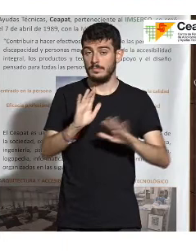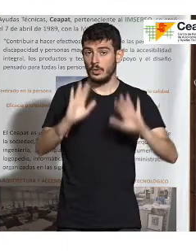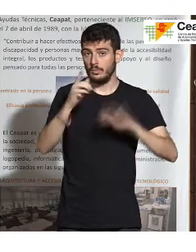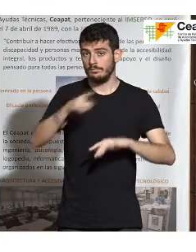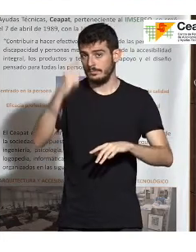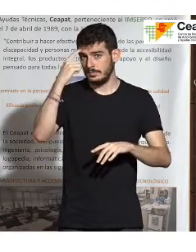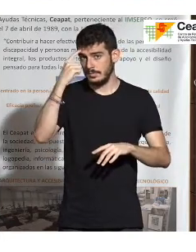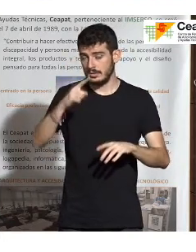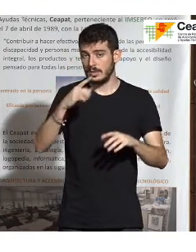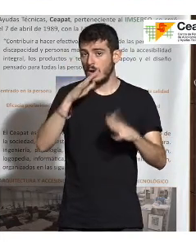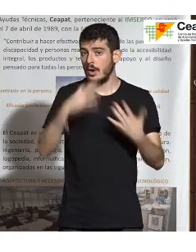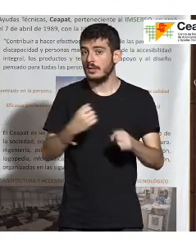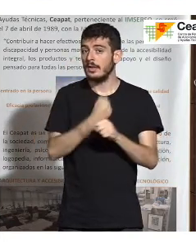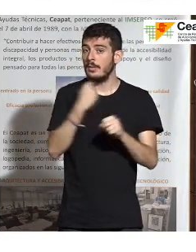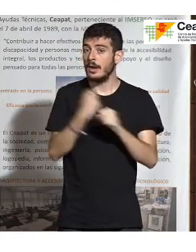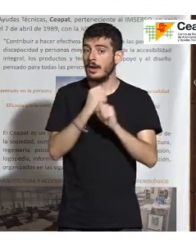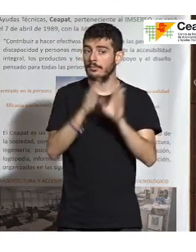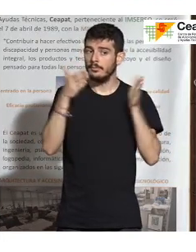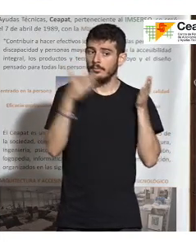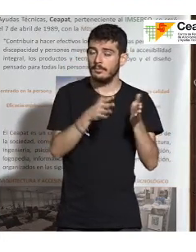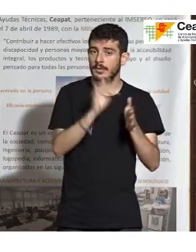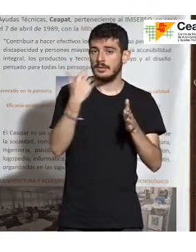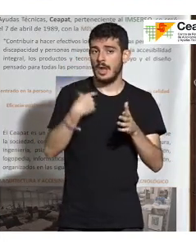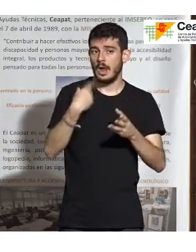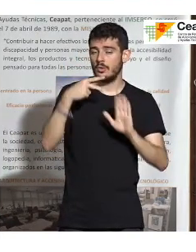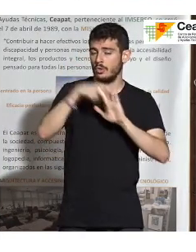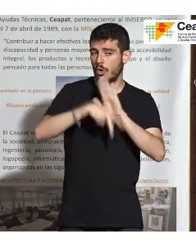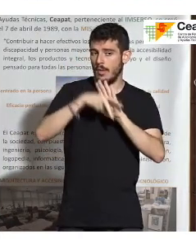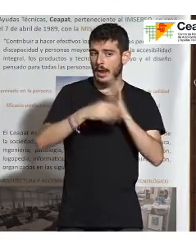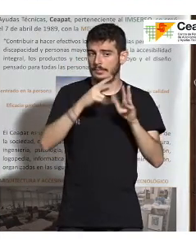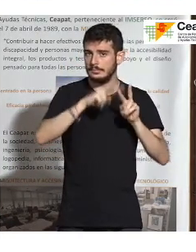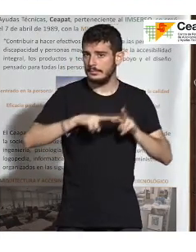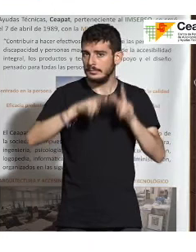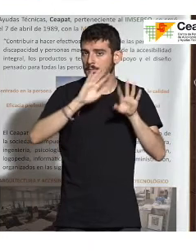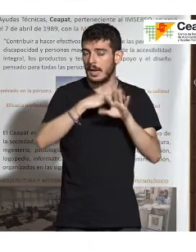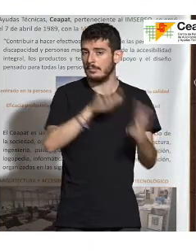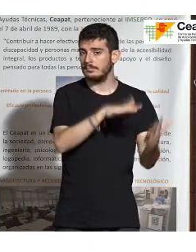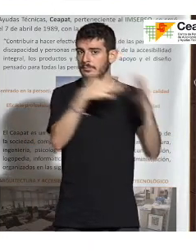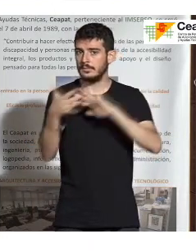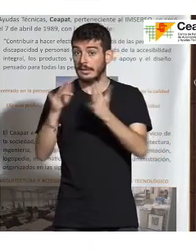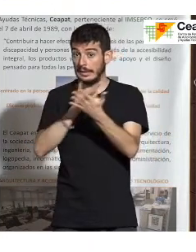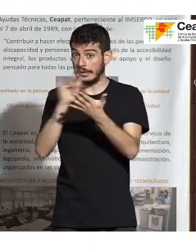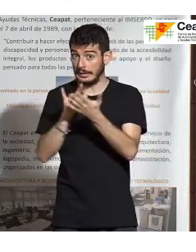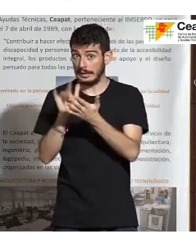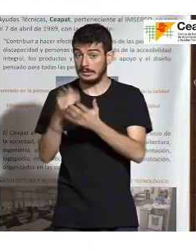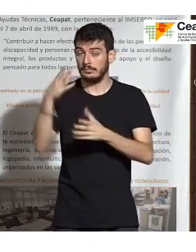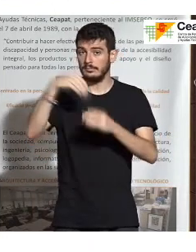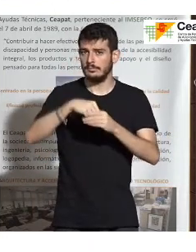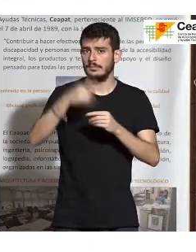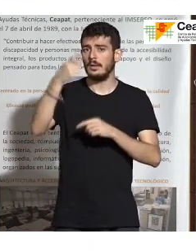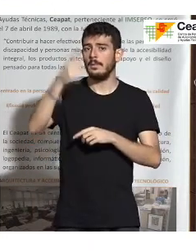estamos trabajando en ello y, obviamente, también se ha pasado y se ha contemplado la norma para que la evolución tecnológica hacia lo digital incluya también